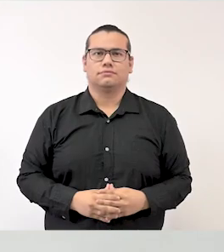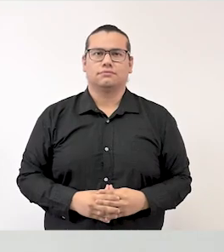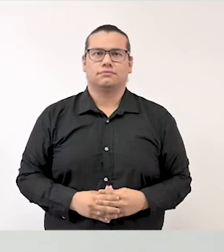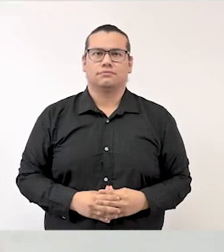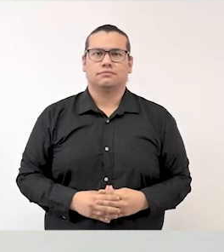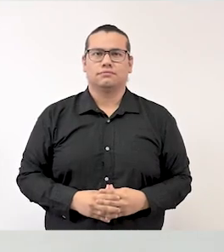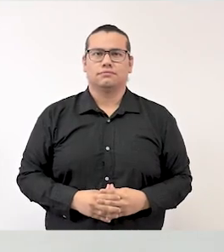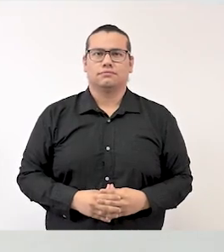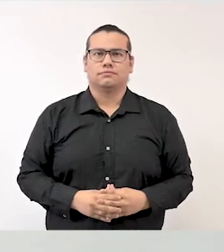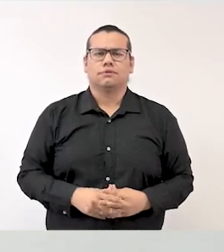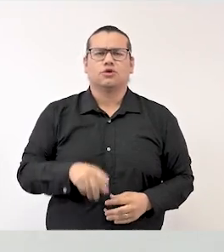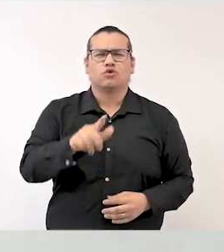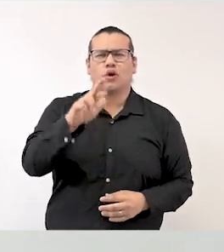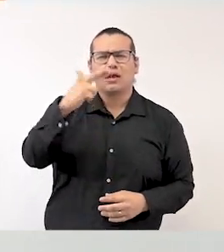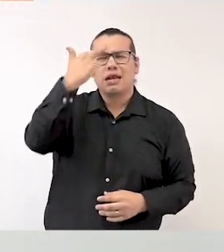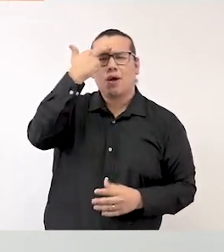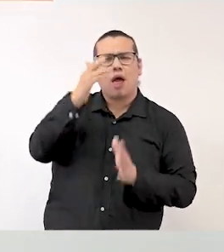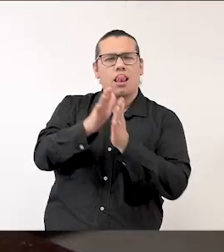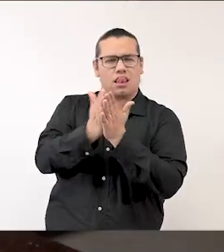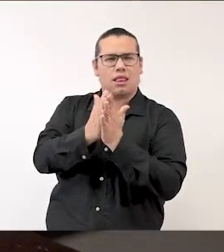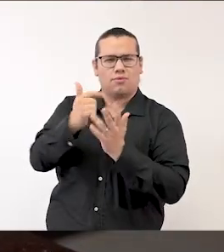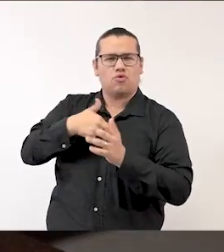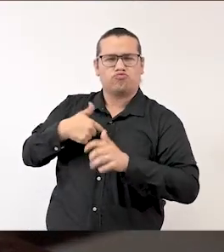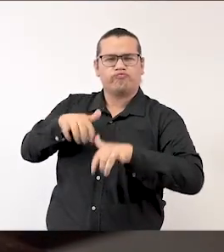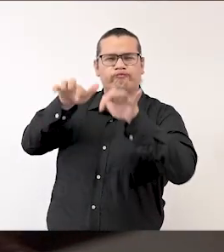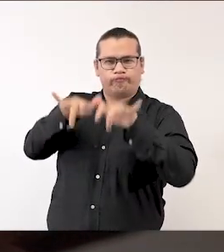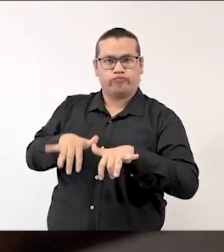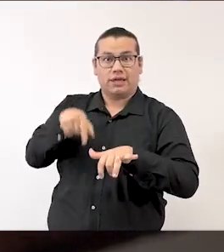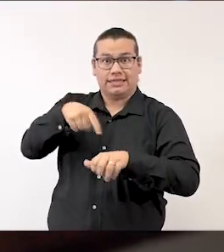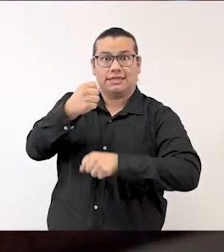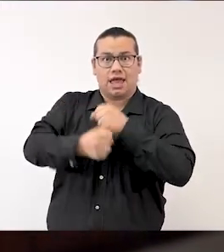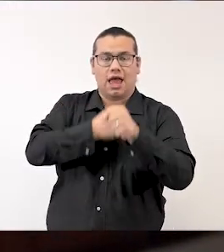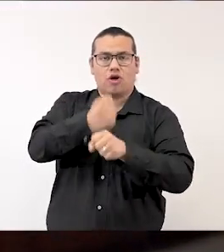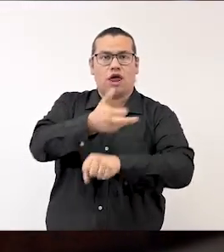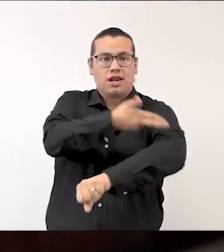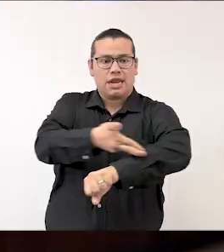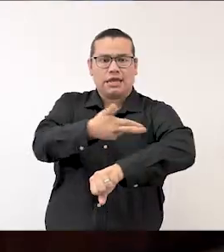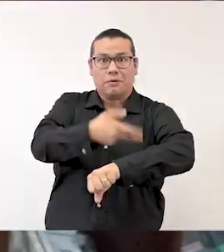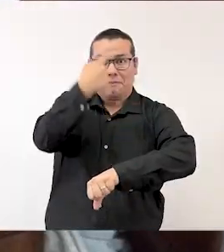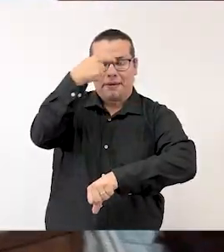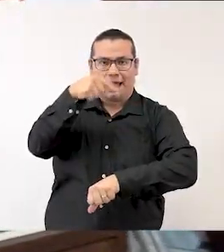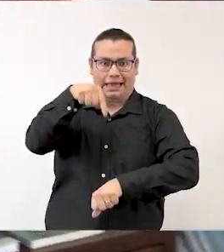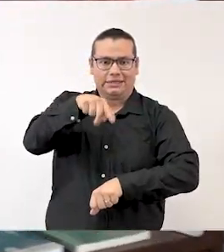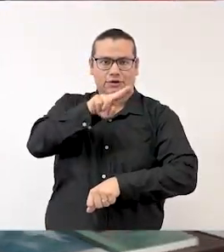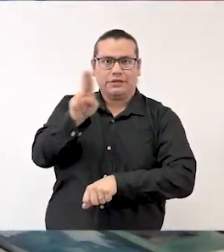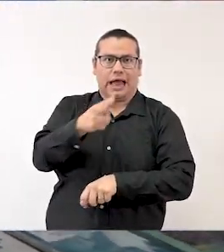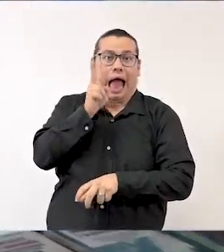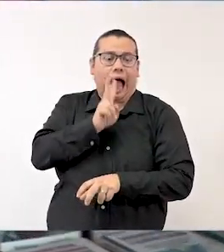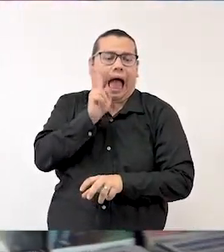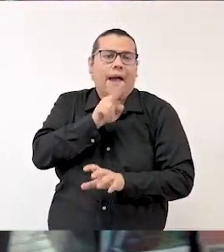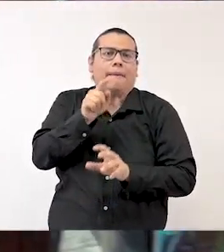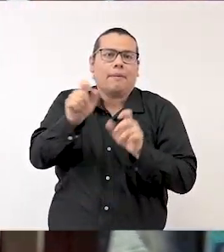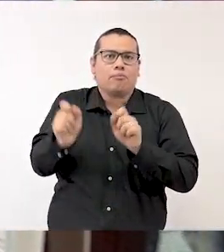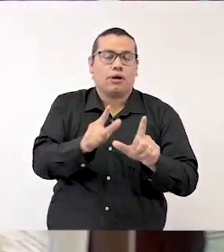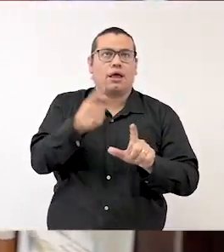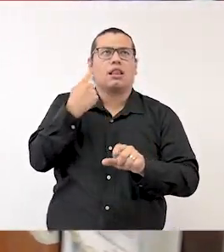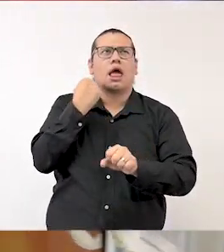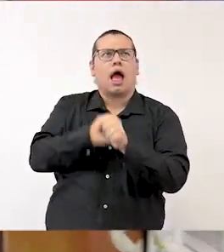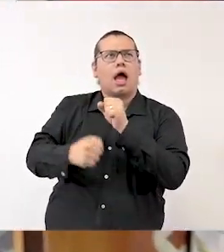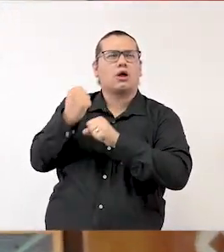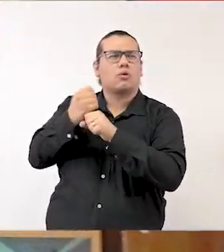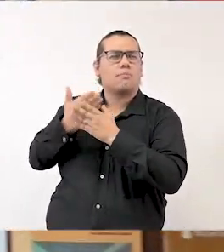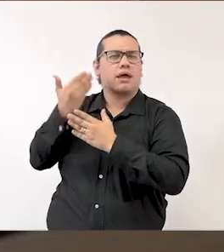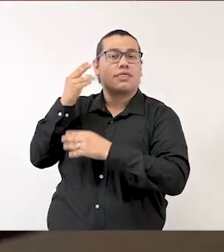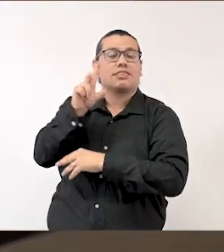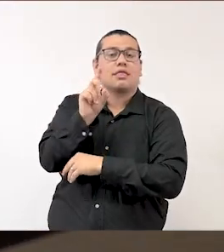¿Te acuerdas del libro que escribí? Este año haré las gestiones para ver si lo publican aquí en la UAM. El año pasado, fueron 32 libros los que